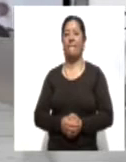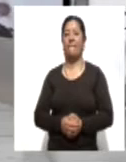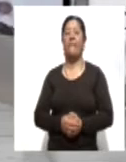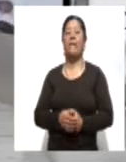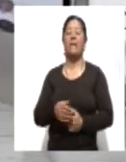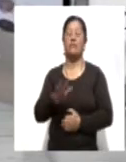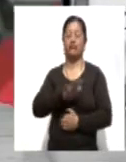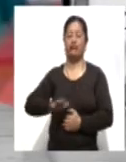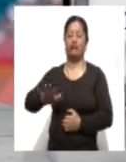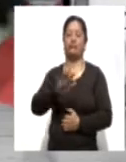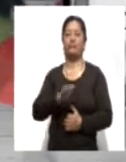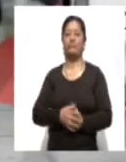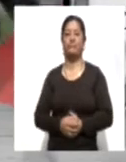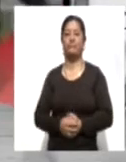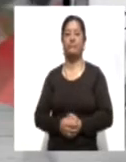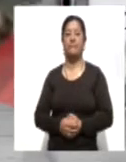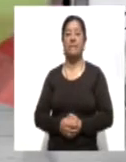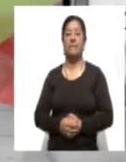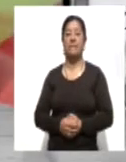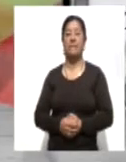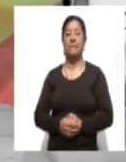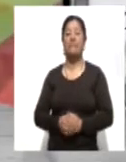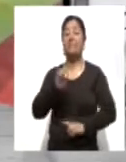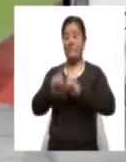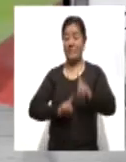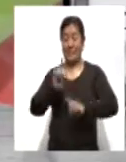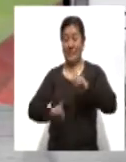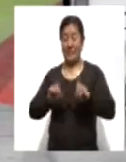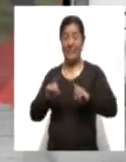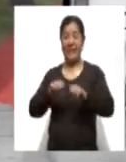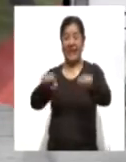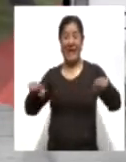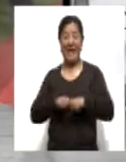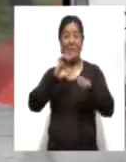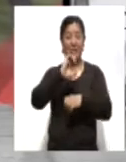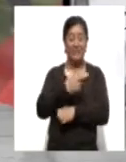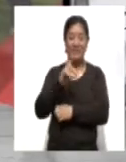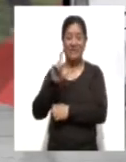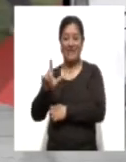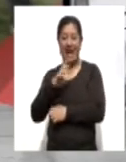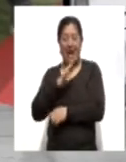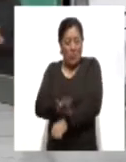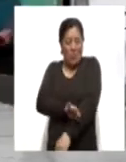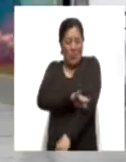la región. En los deportes la Champions League será emocionante en su segunda fase.